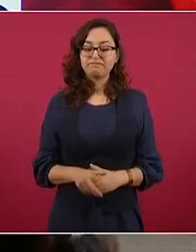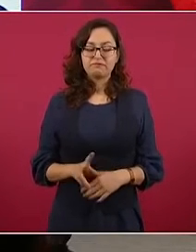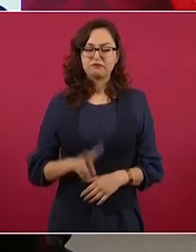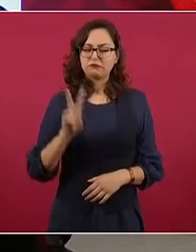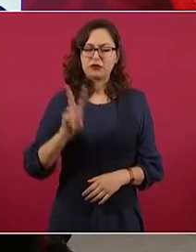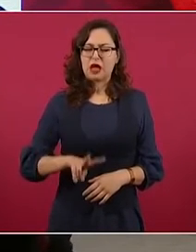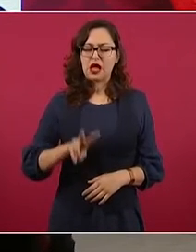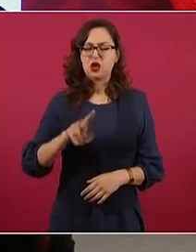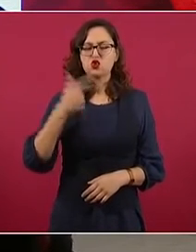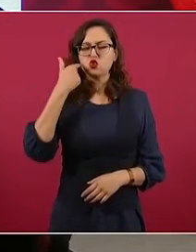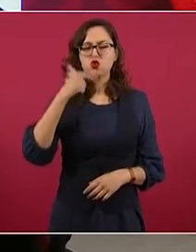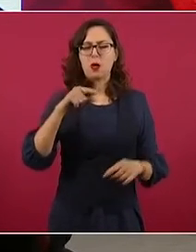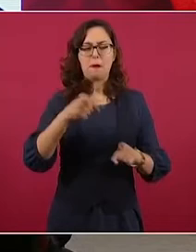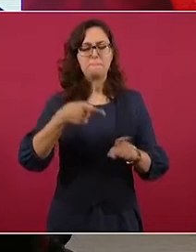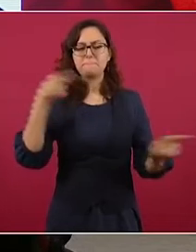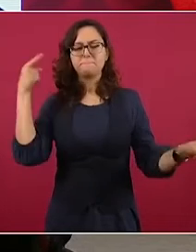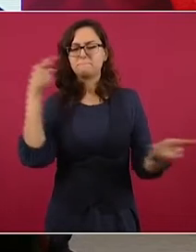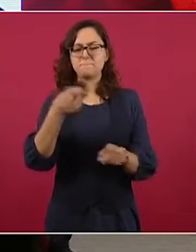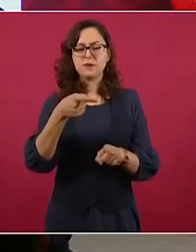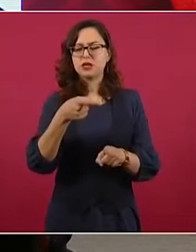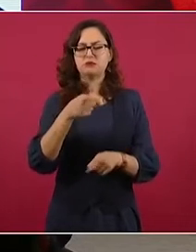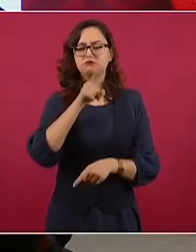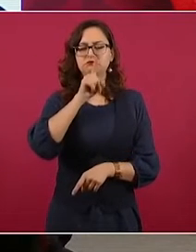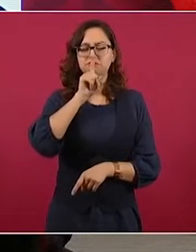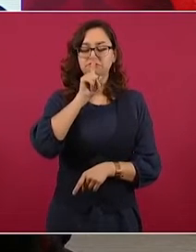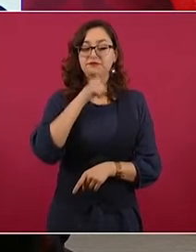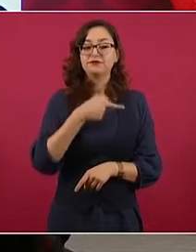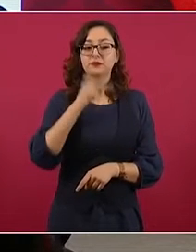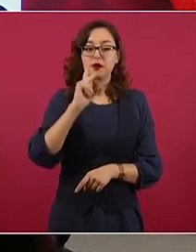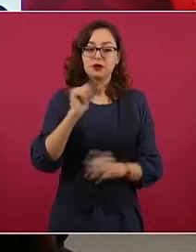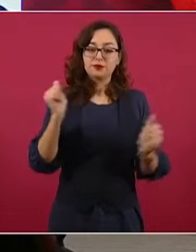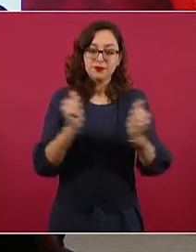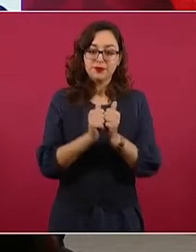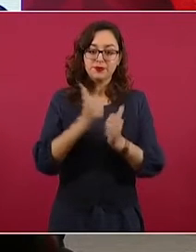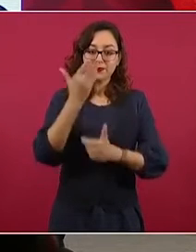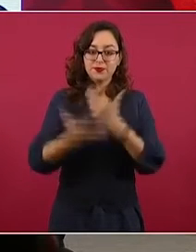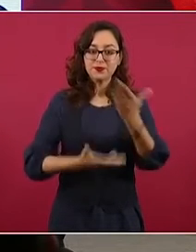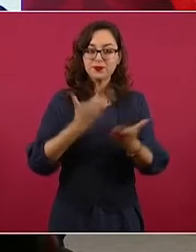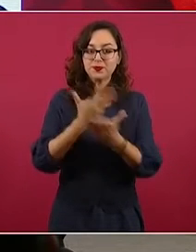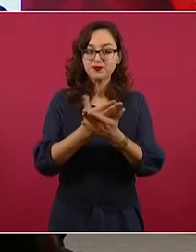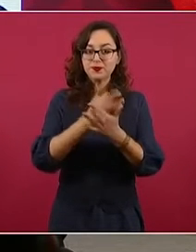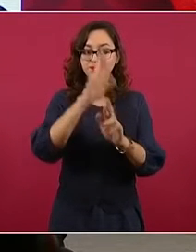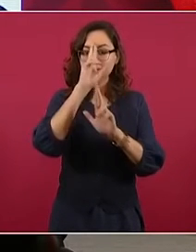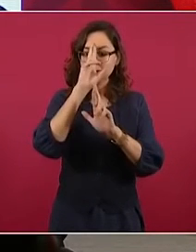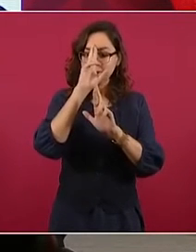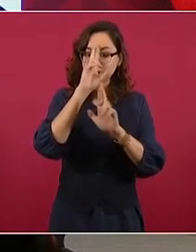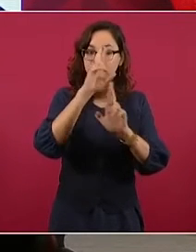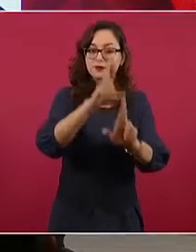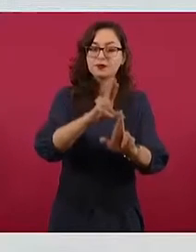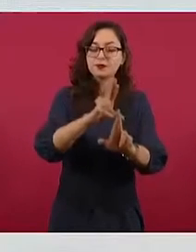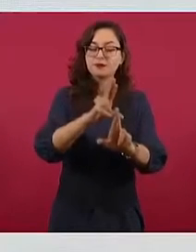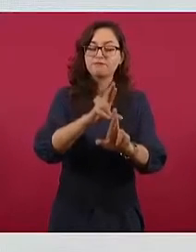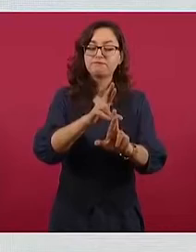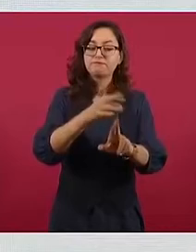ofender, sino con mucho respeto, he llegado a